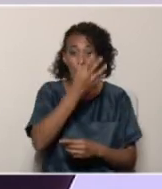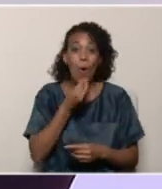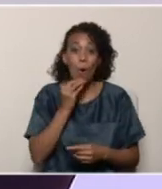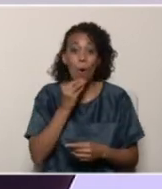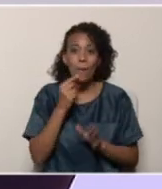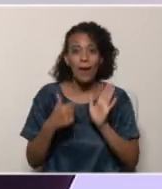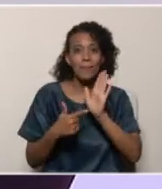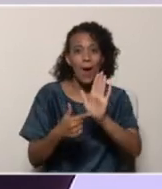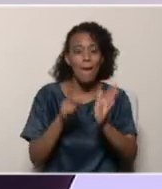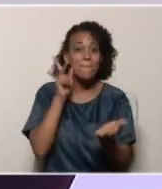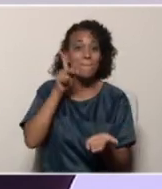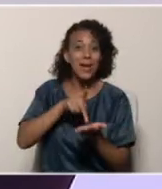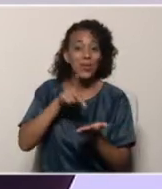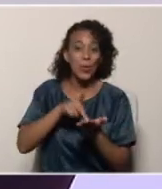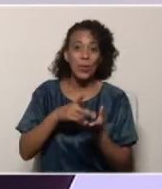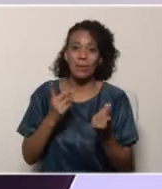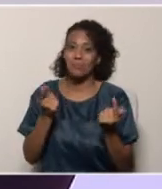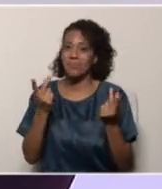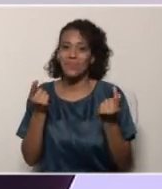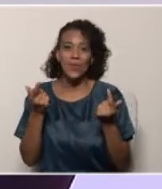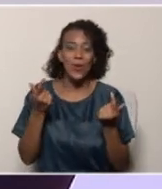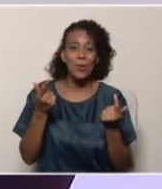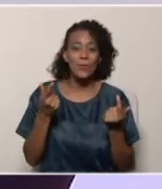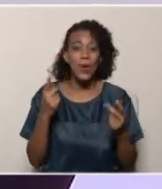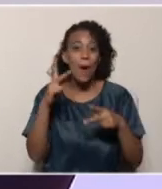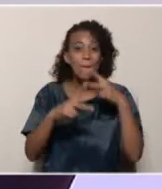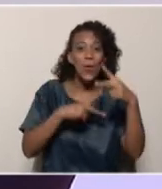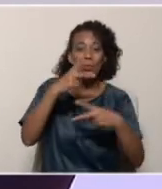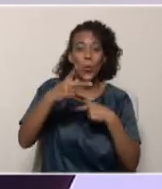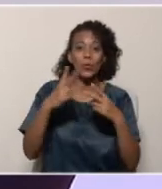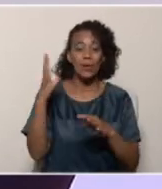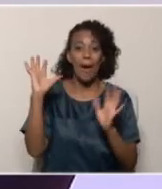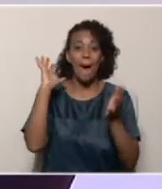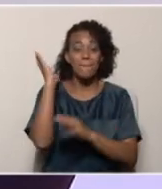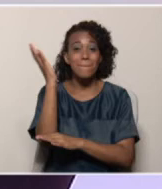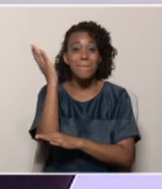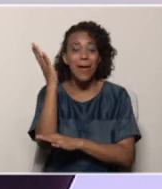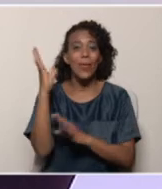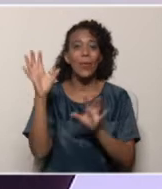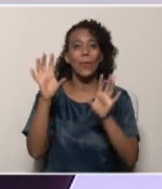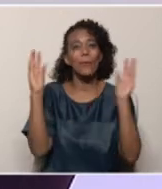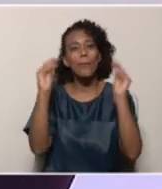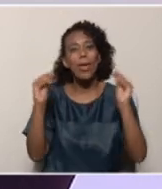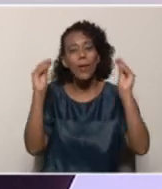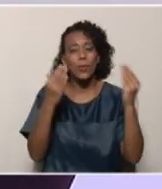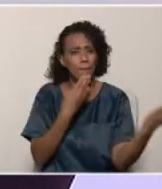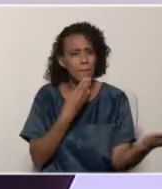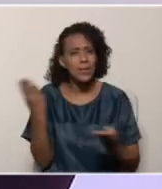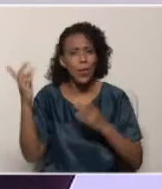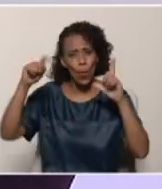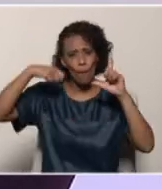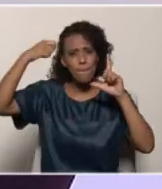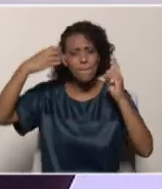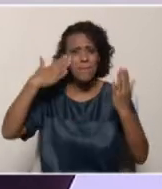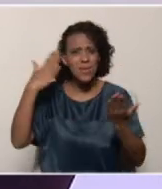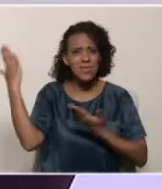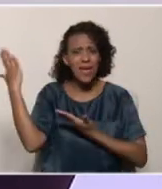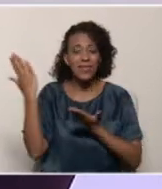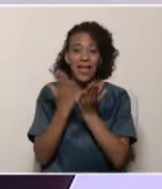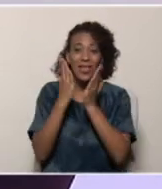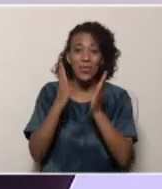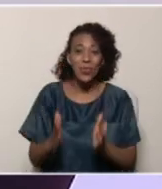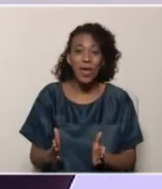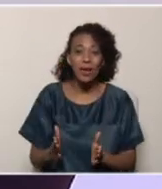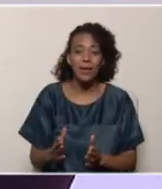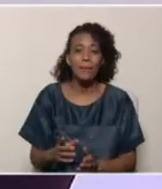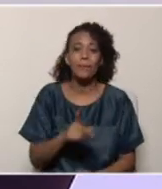se destacaron participando activamente en este proceso pedagógico transformador. Los invito a ver un video de las estudiantes